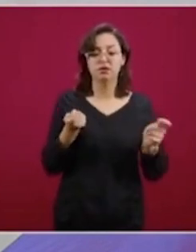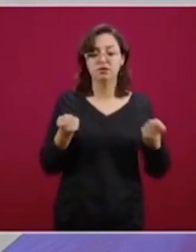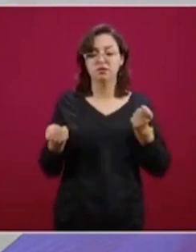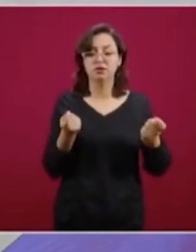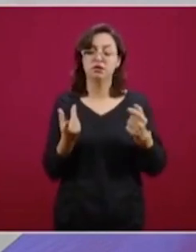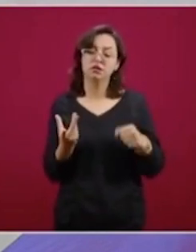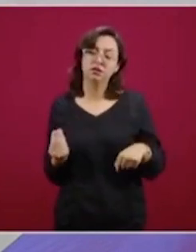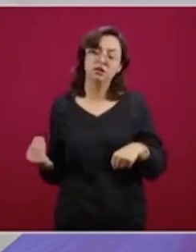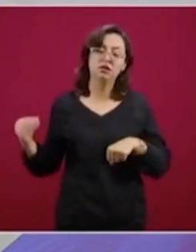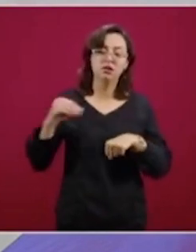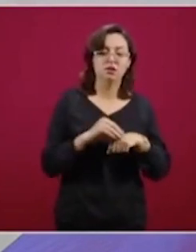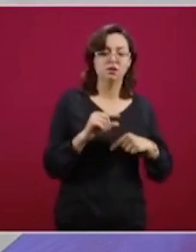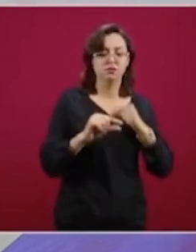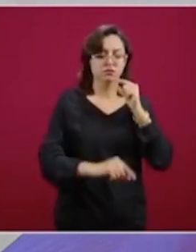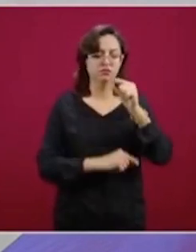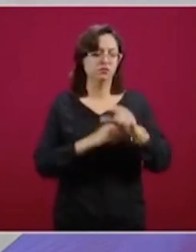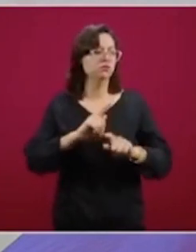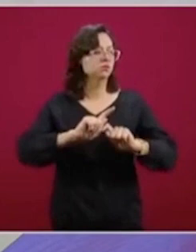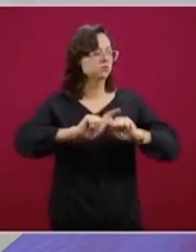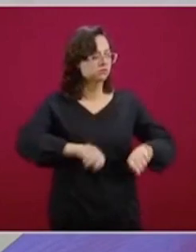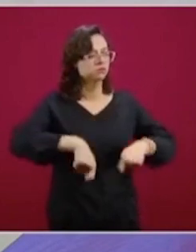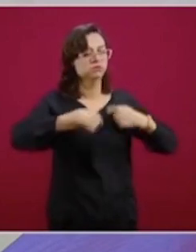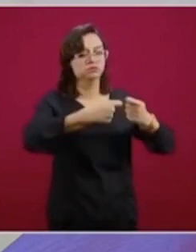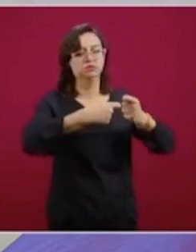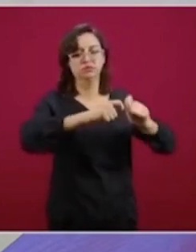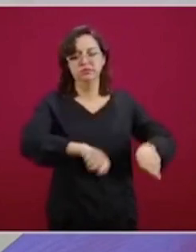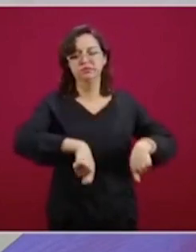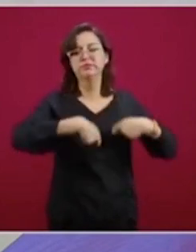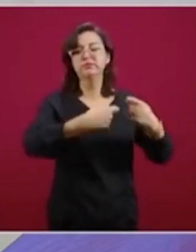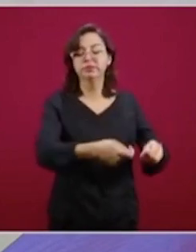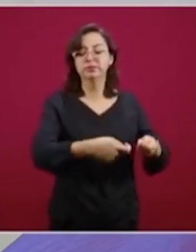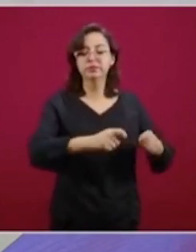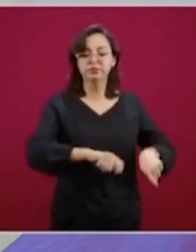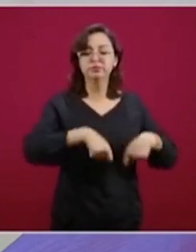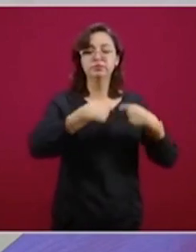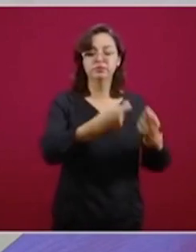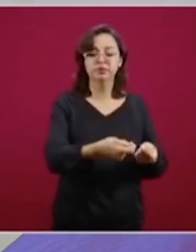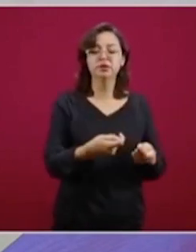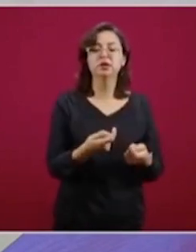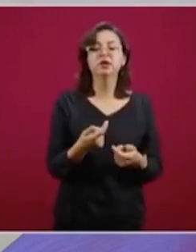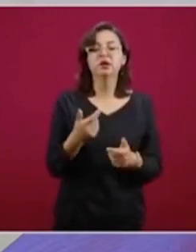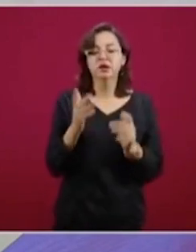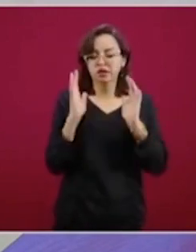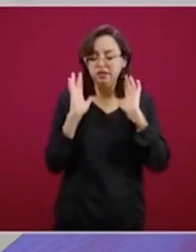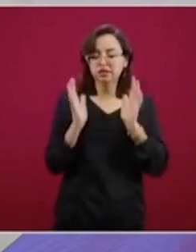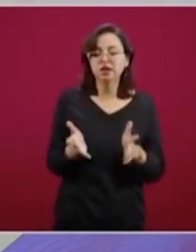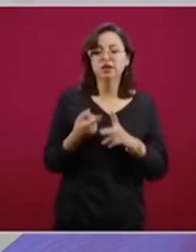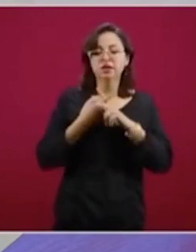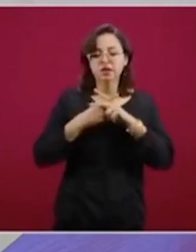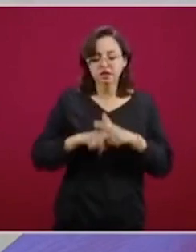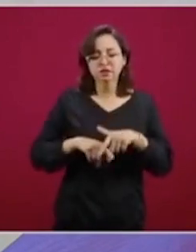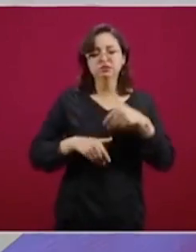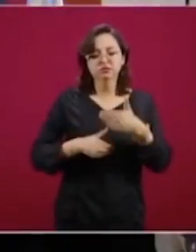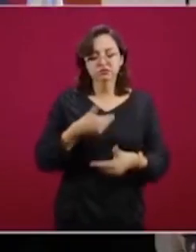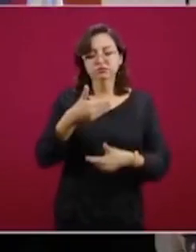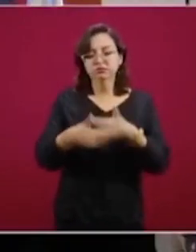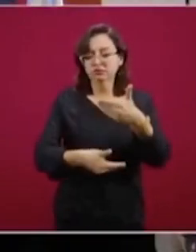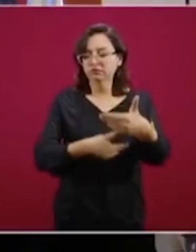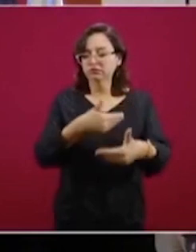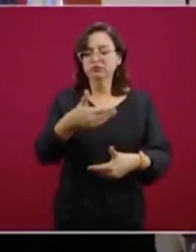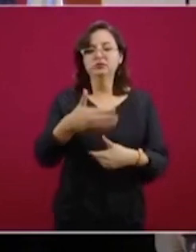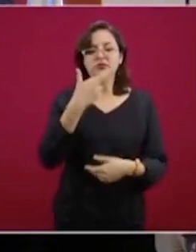agregado poco a poco funciones operativas y estamos logrando muy, muy buenos